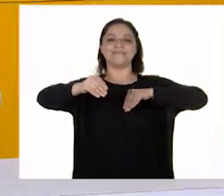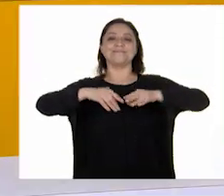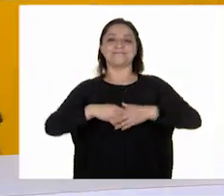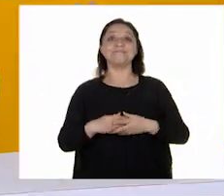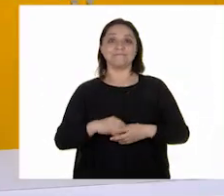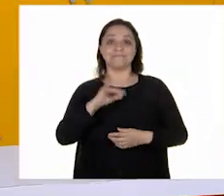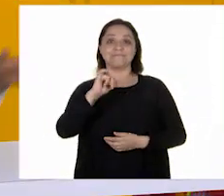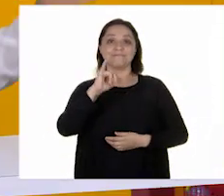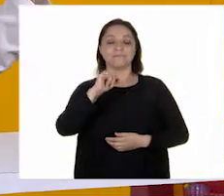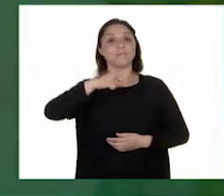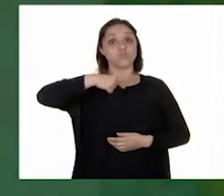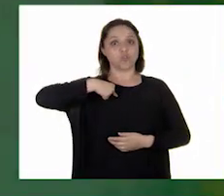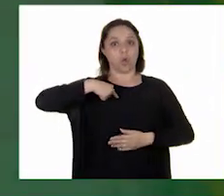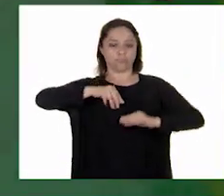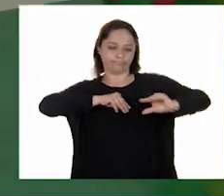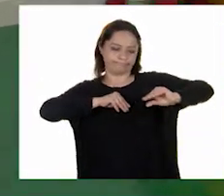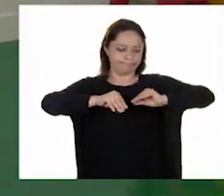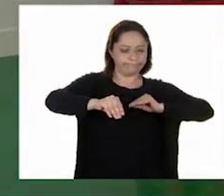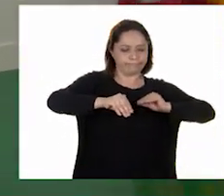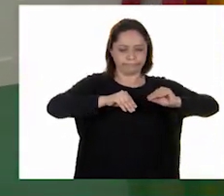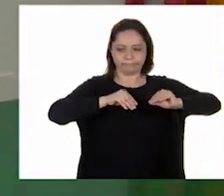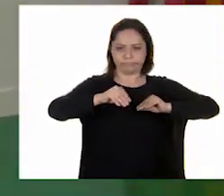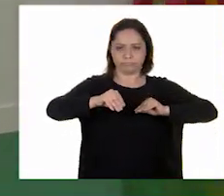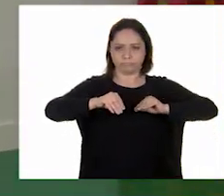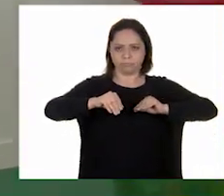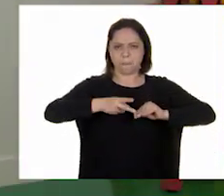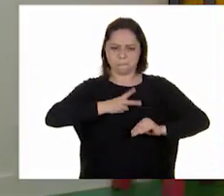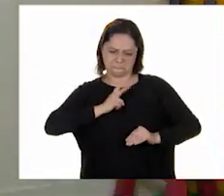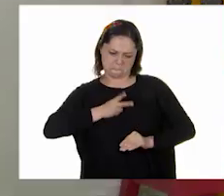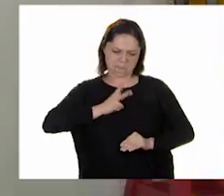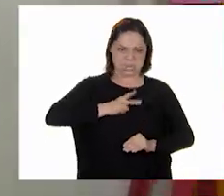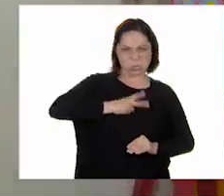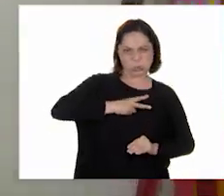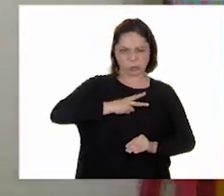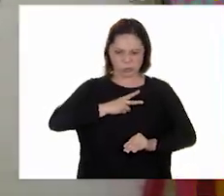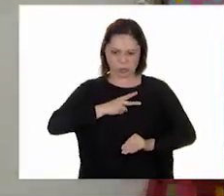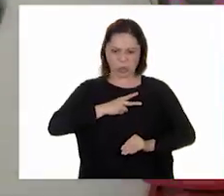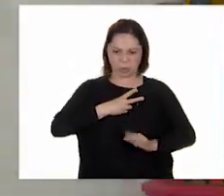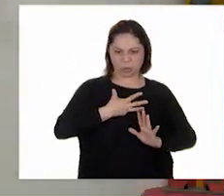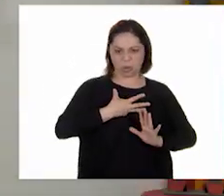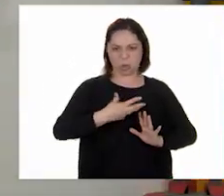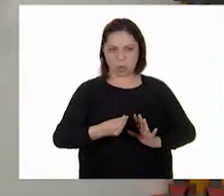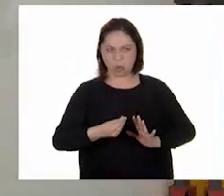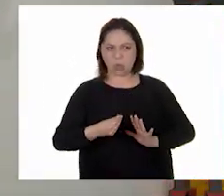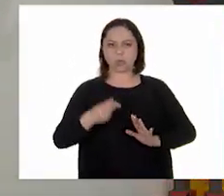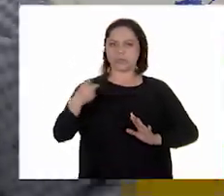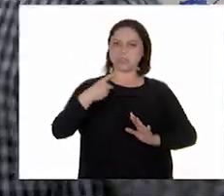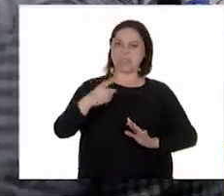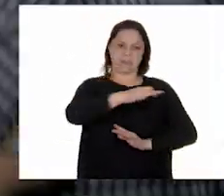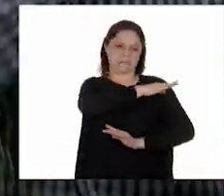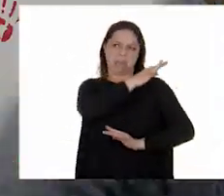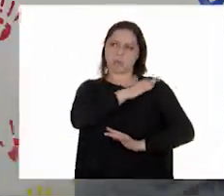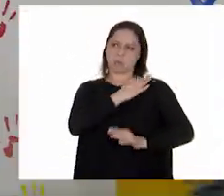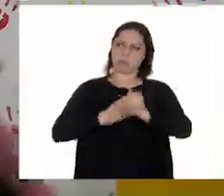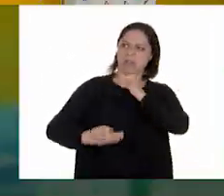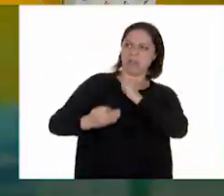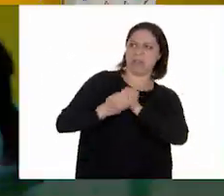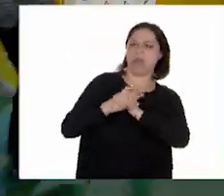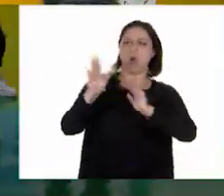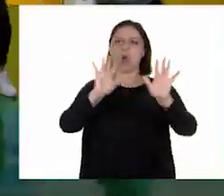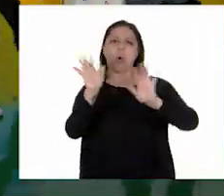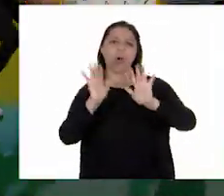Exactamente. Yo me voy a mover como un virus. Así que ustedes dos son la vacuna. Seguramente que me quieran atrapar. ¡No me voy a dejar!